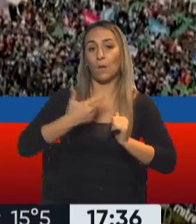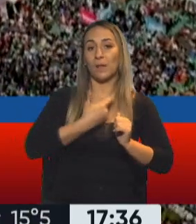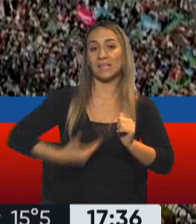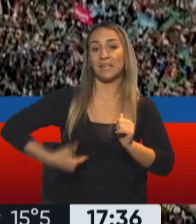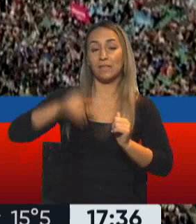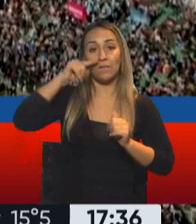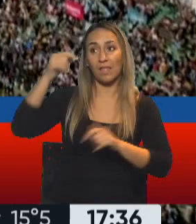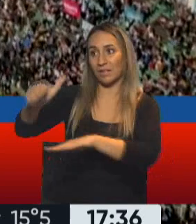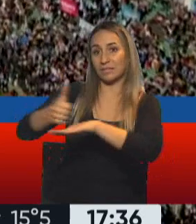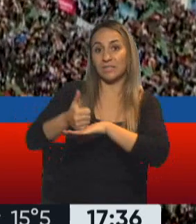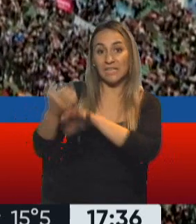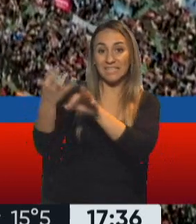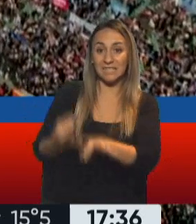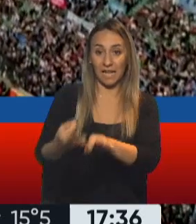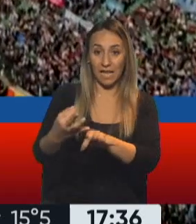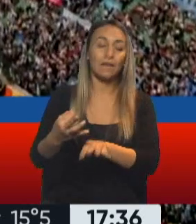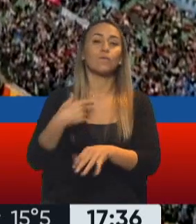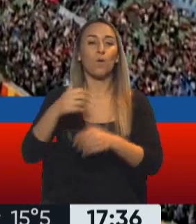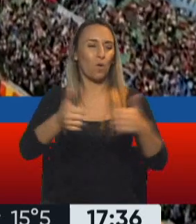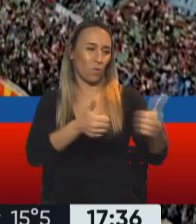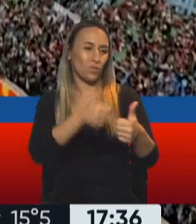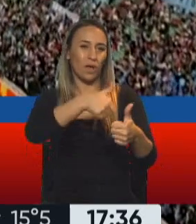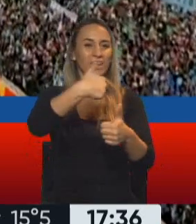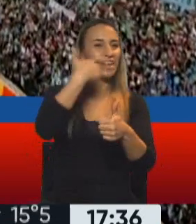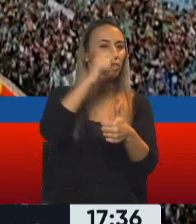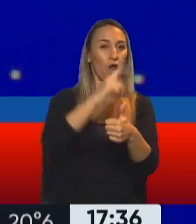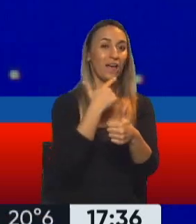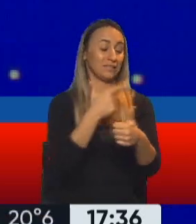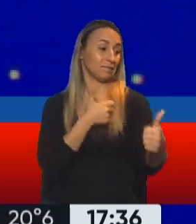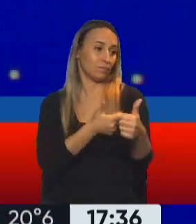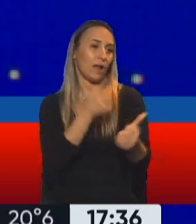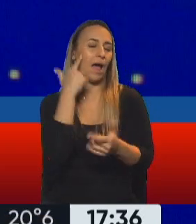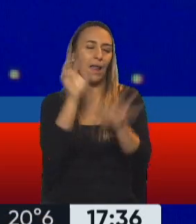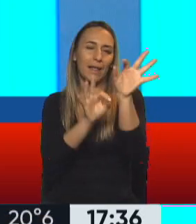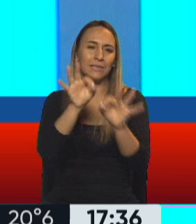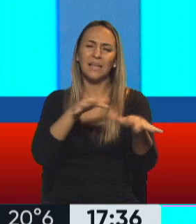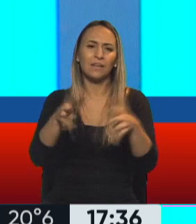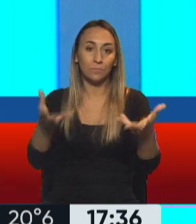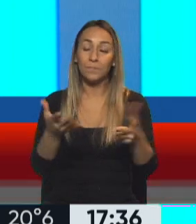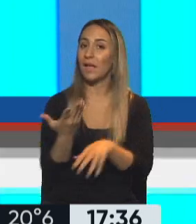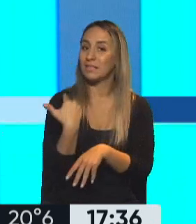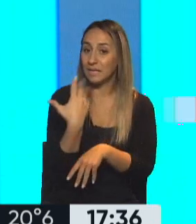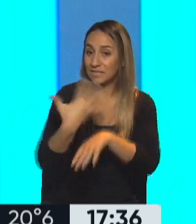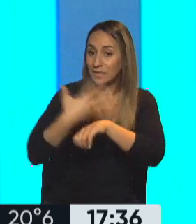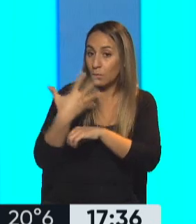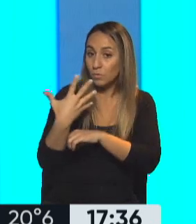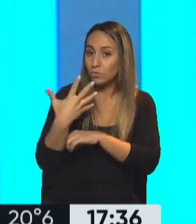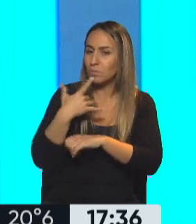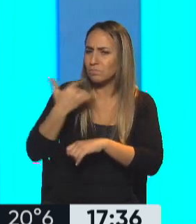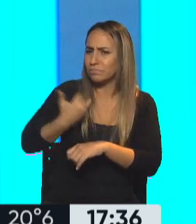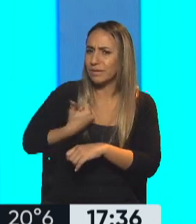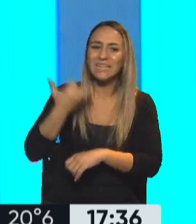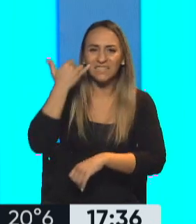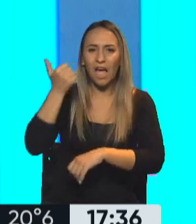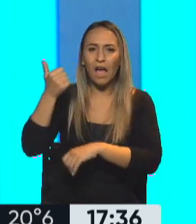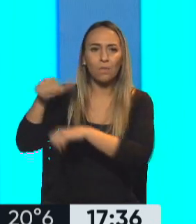ya con Nicolás Fiorentino para analizar los hechos de la jornada. ¿Cómo estás, Nico? Bien, están esperando por lo que me decían hace 5 minutos. Estaba ya en el